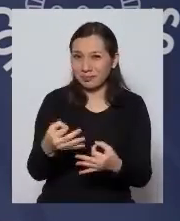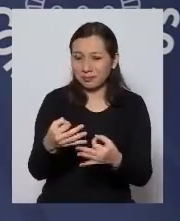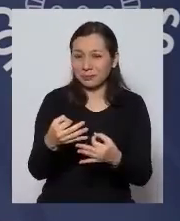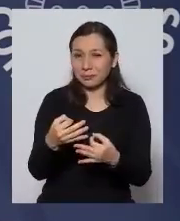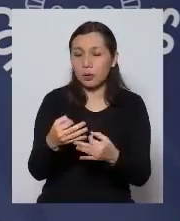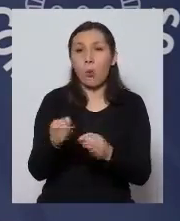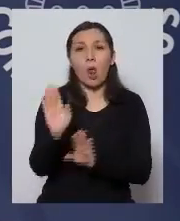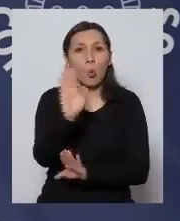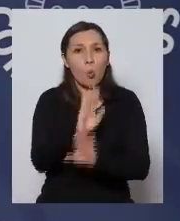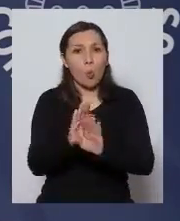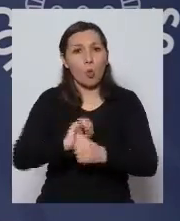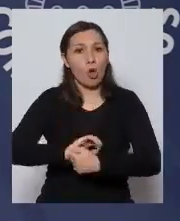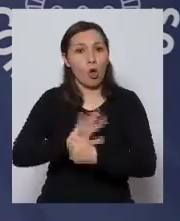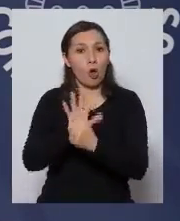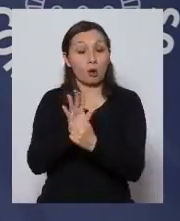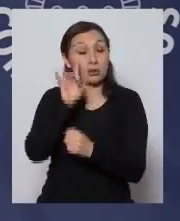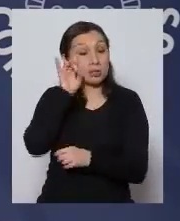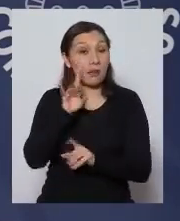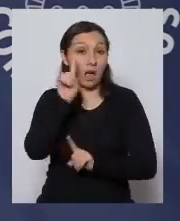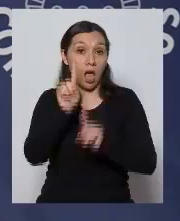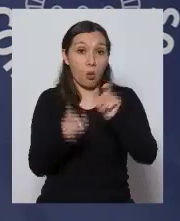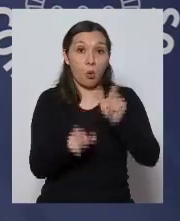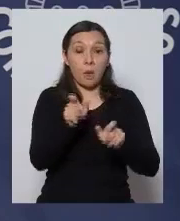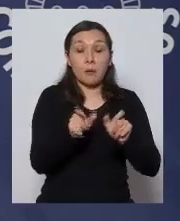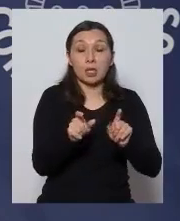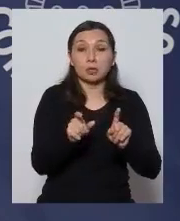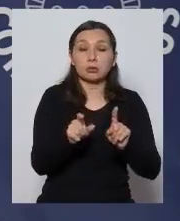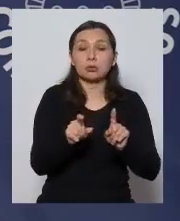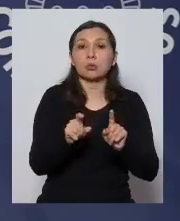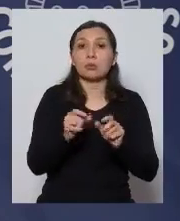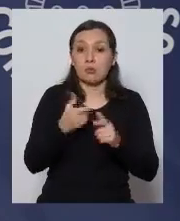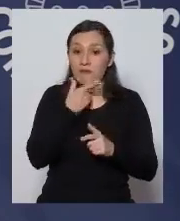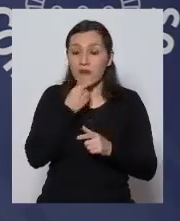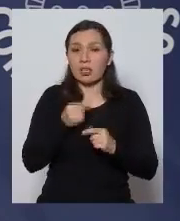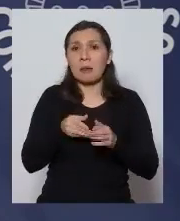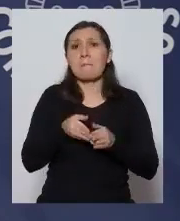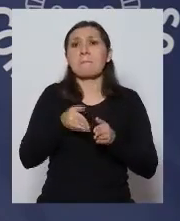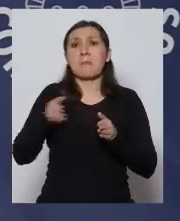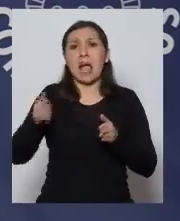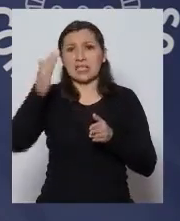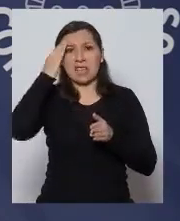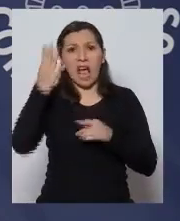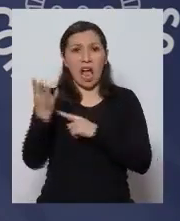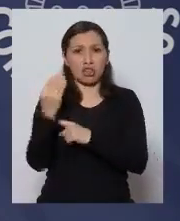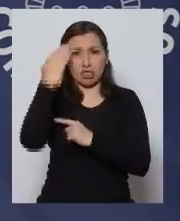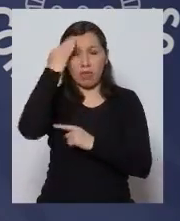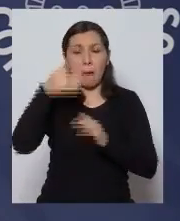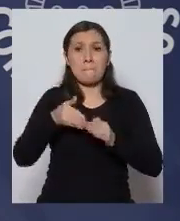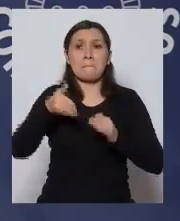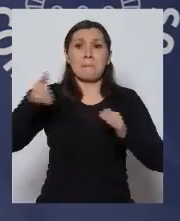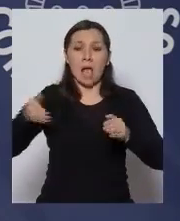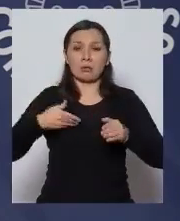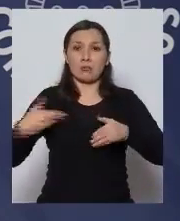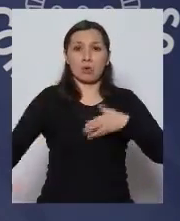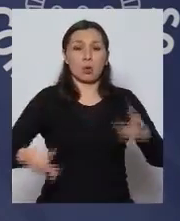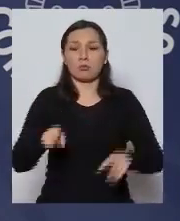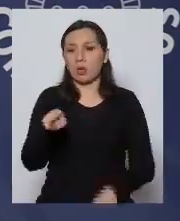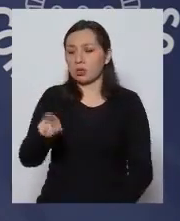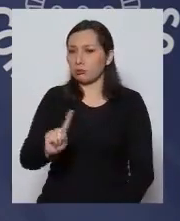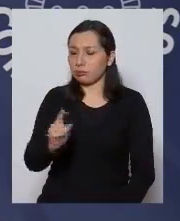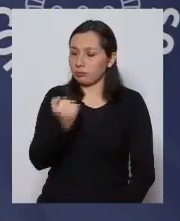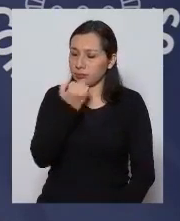una medida preventiva del coronavirus sabemos que hay gente que es contagiante mucho más allá de ese plazo de los 14 días eso es